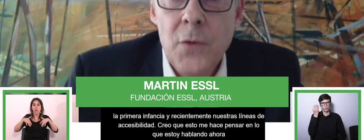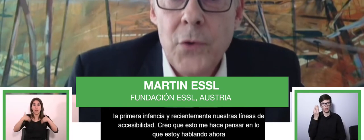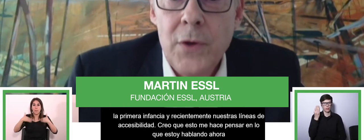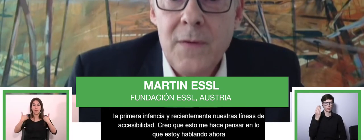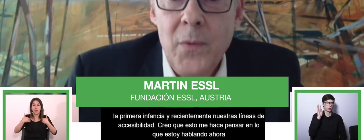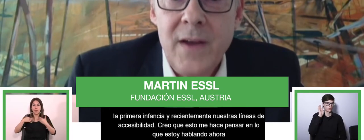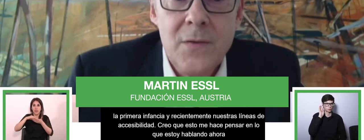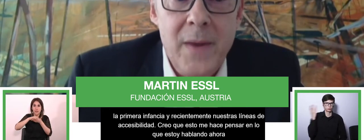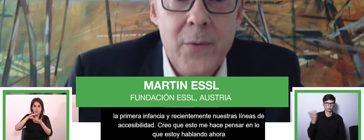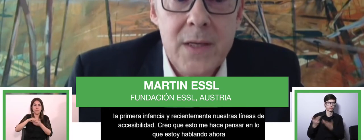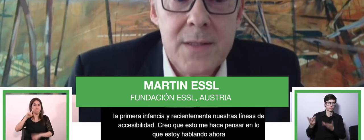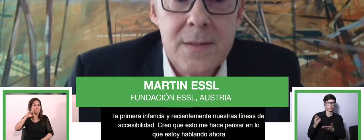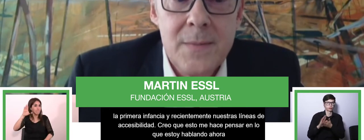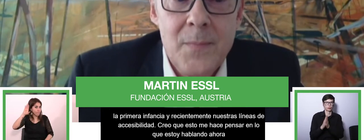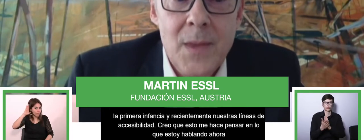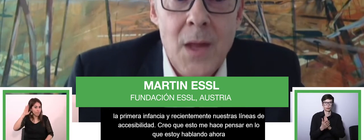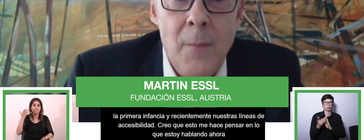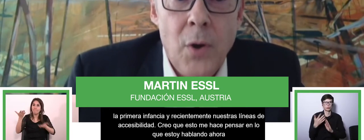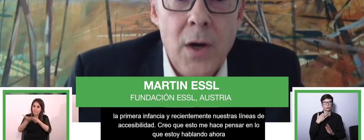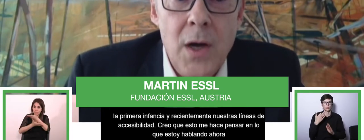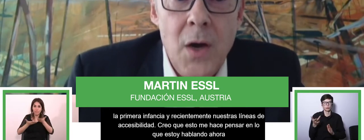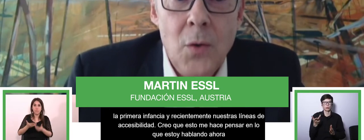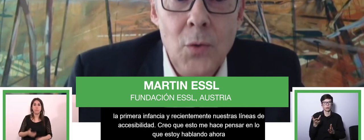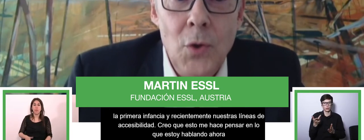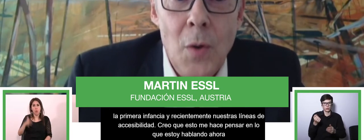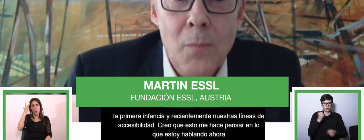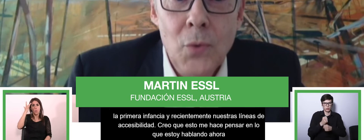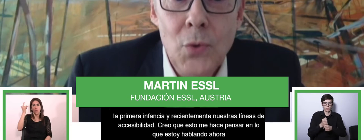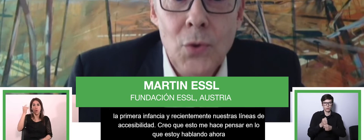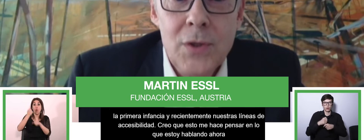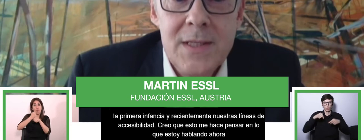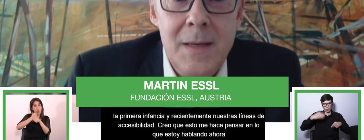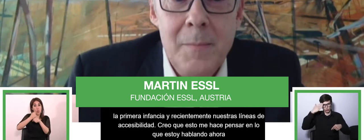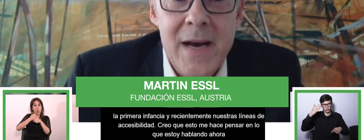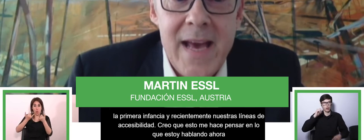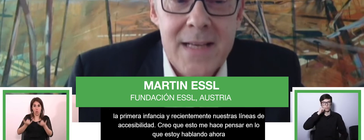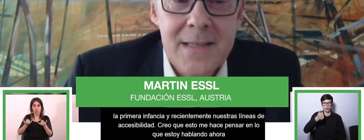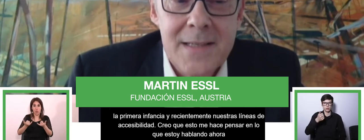continuar el trabajo de hoy y mañana para un mundo sin barrera.